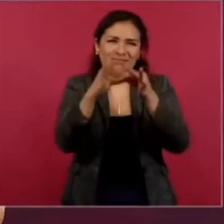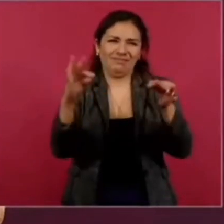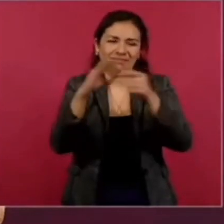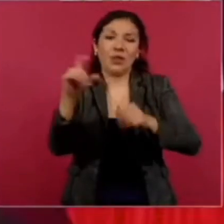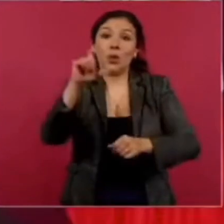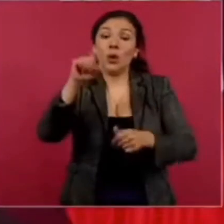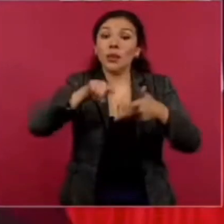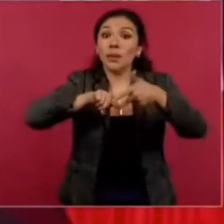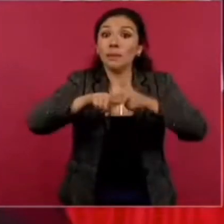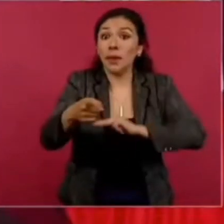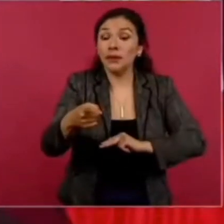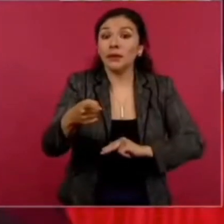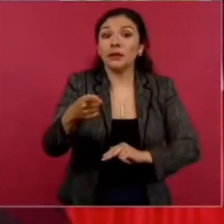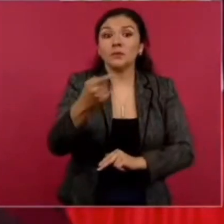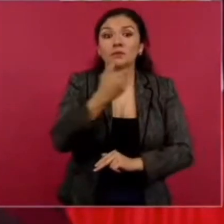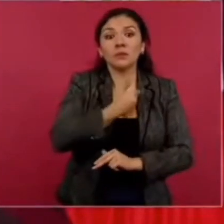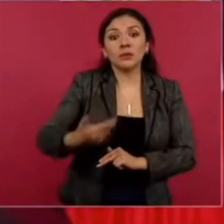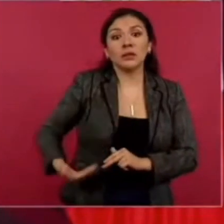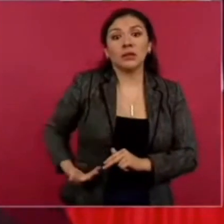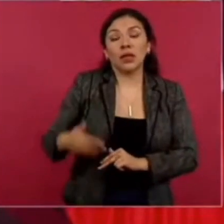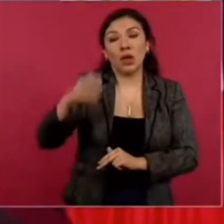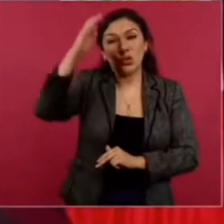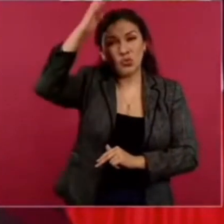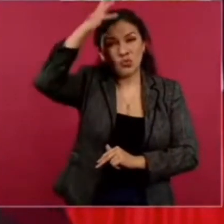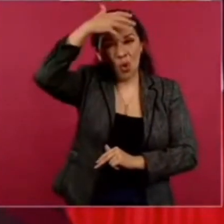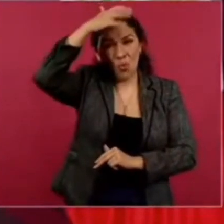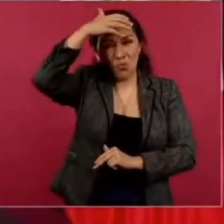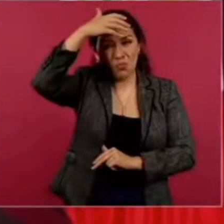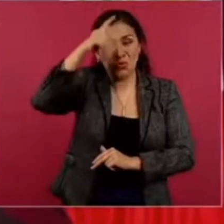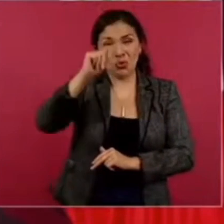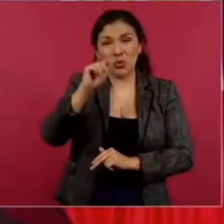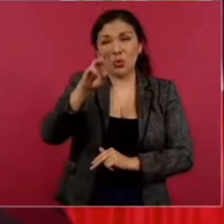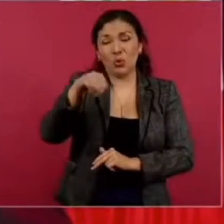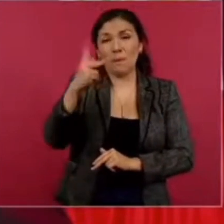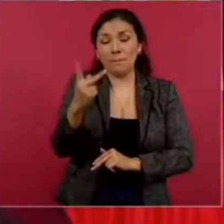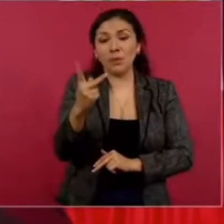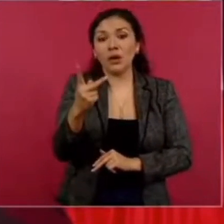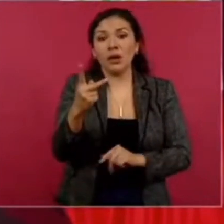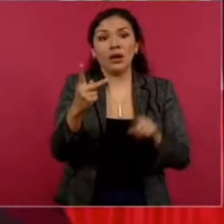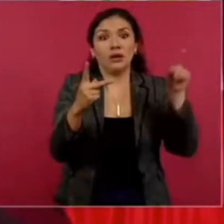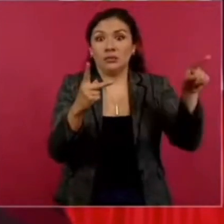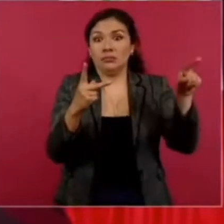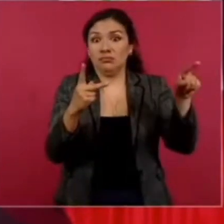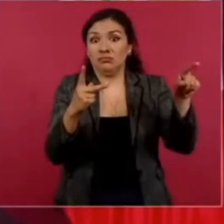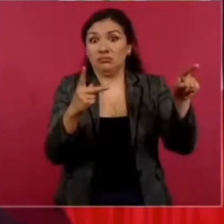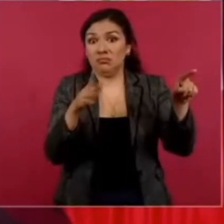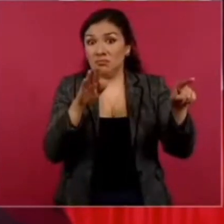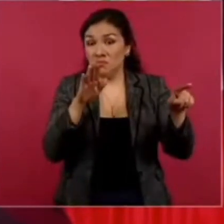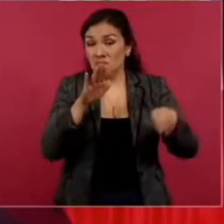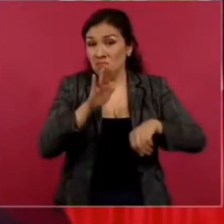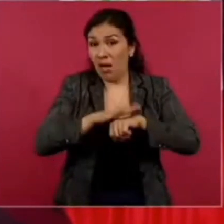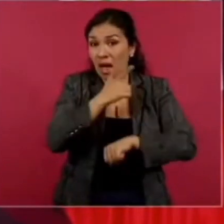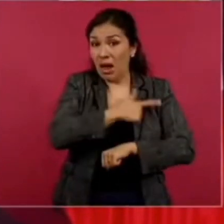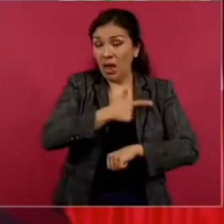inicio el presidente Donald Trump no era muy partidario